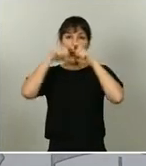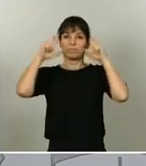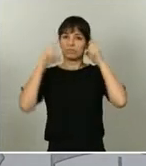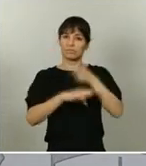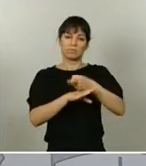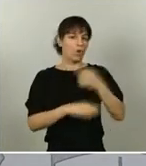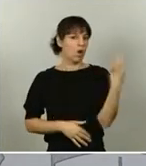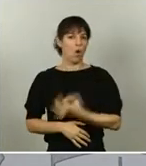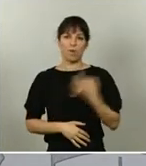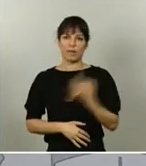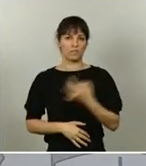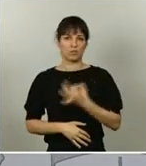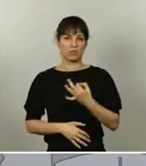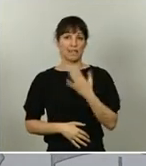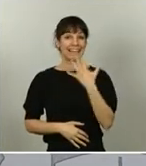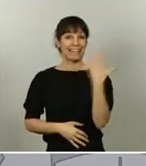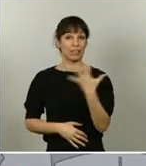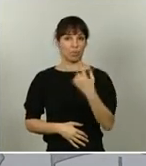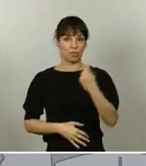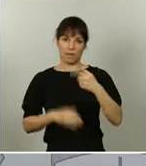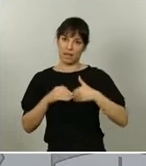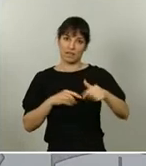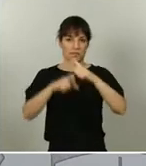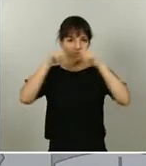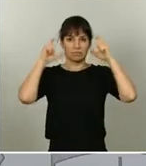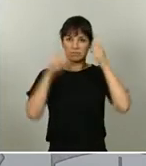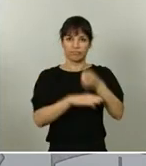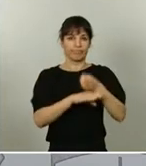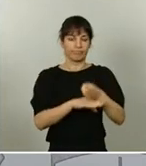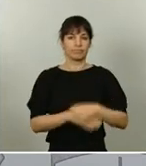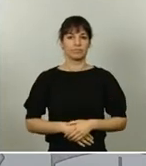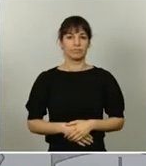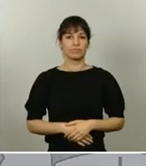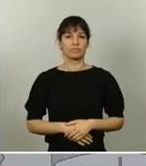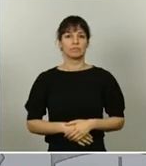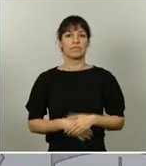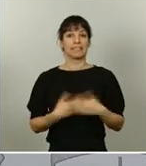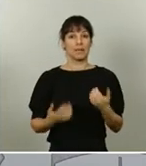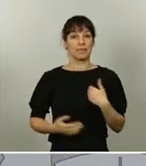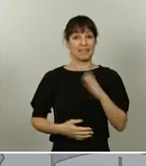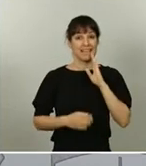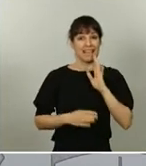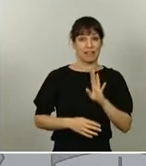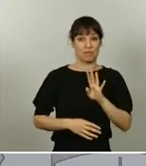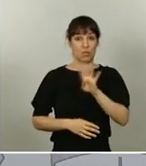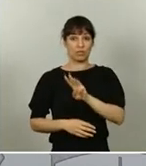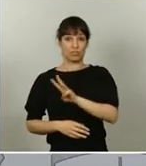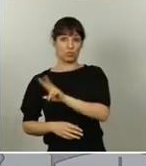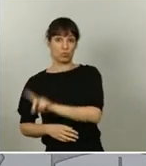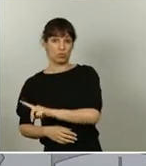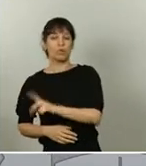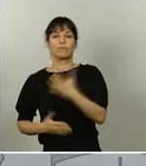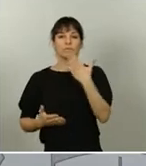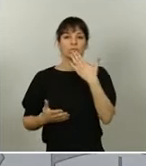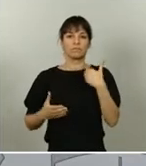de quinto de primaria y también en los cuatro cursos anteriores, cuando los alumnos y alumnas no estén con su grupo estable